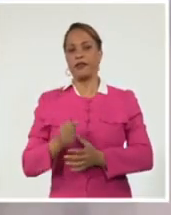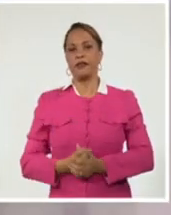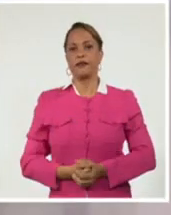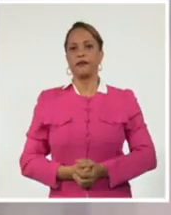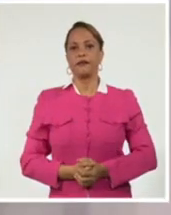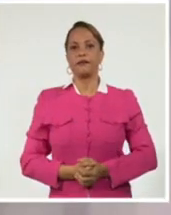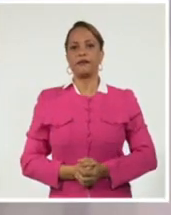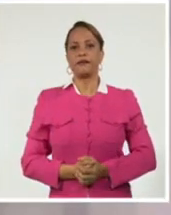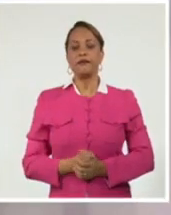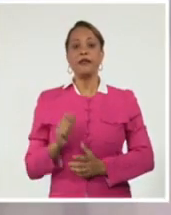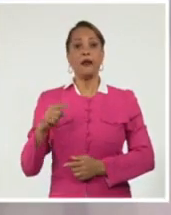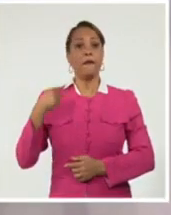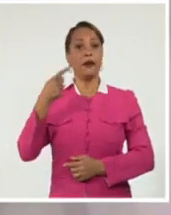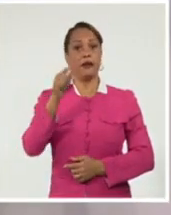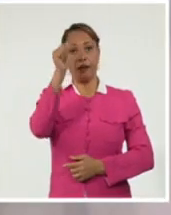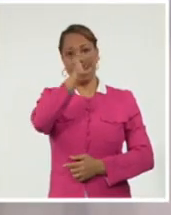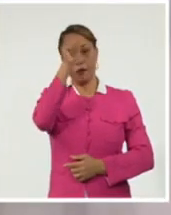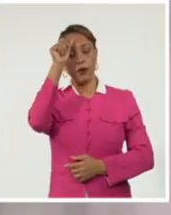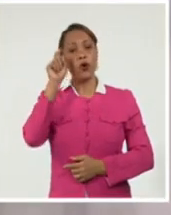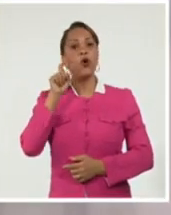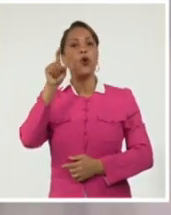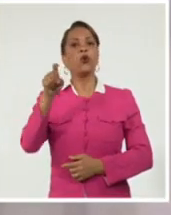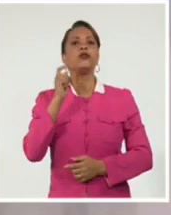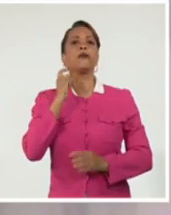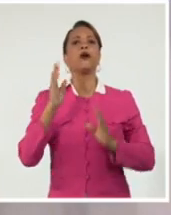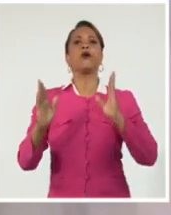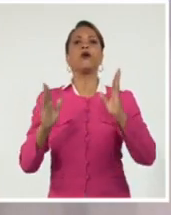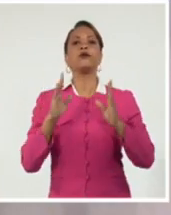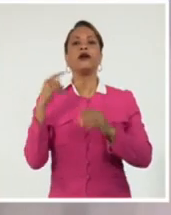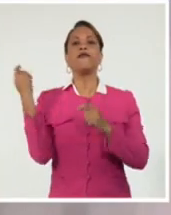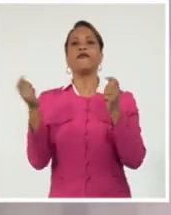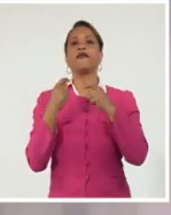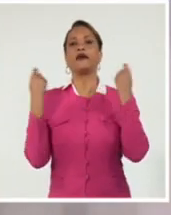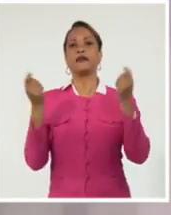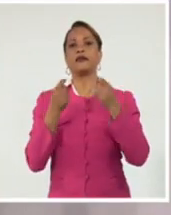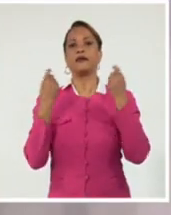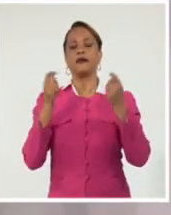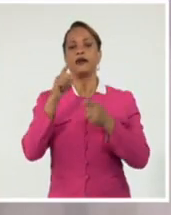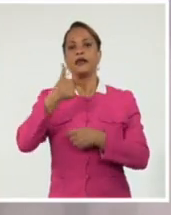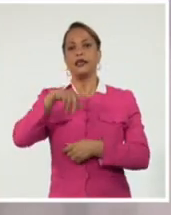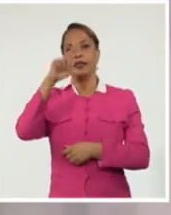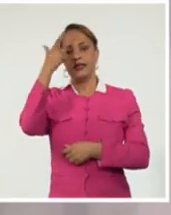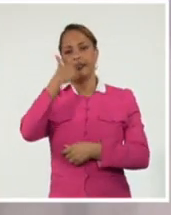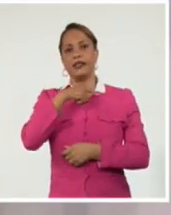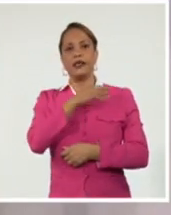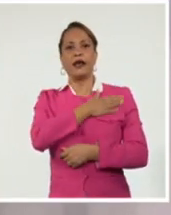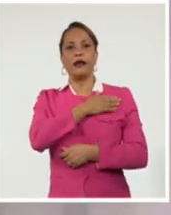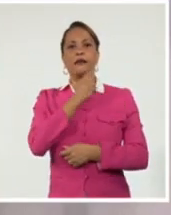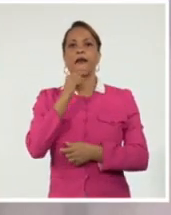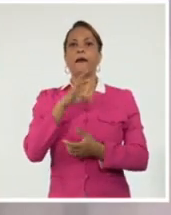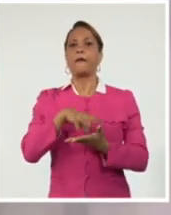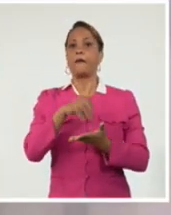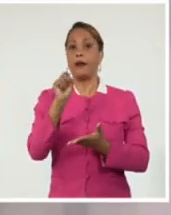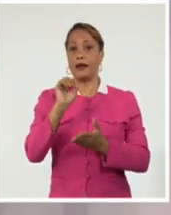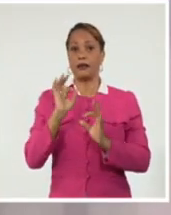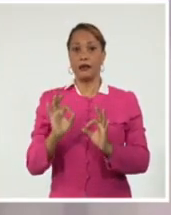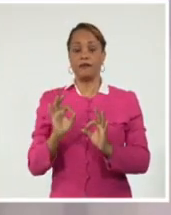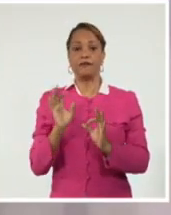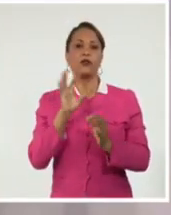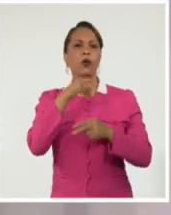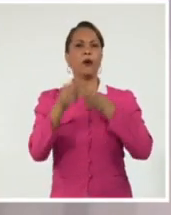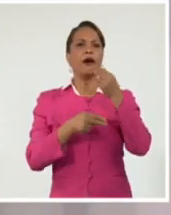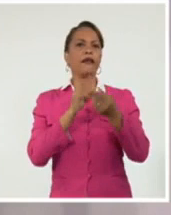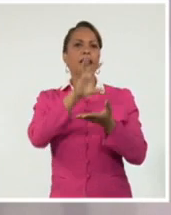Y mañana domingo será la última jornada del Festival Internacional Jazz Plaza. La gala de clausura tendrá lugar en la Sala